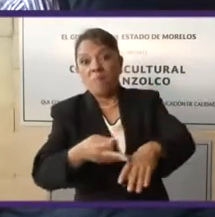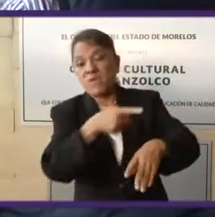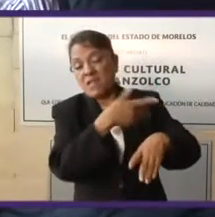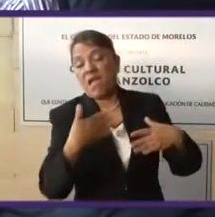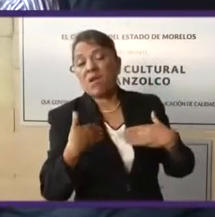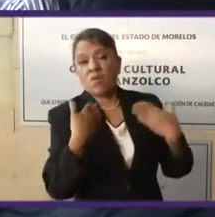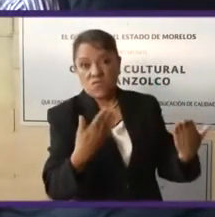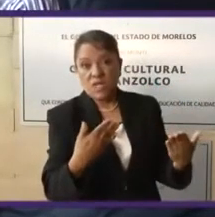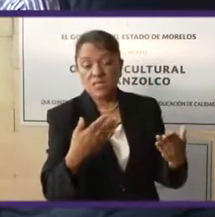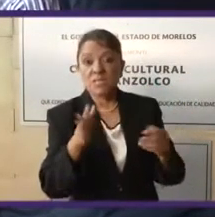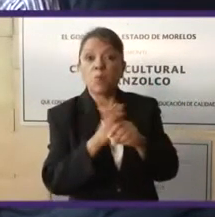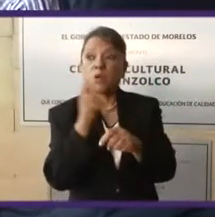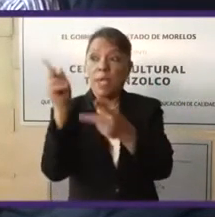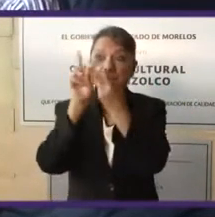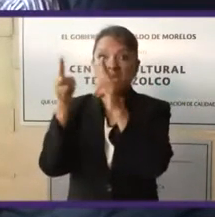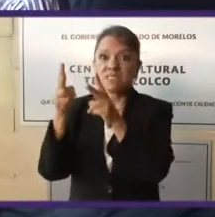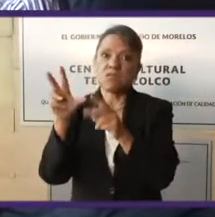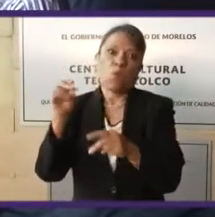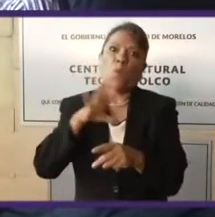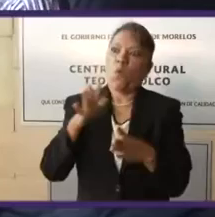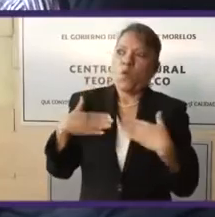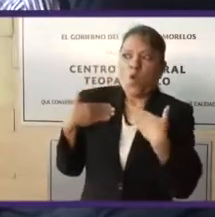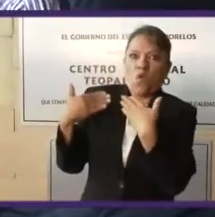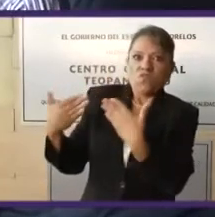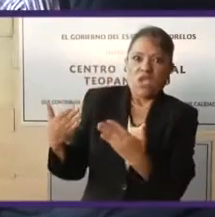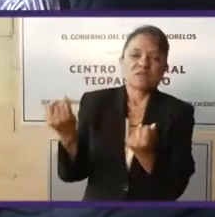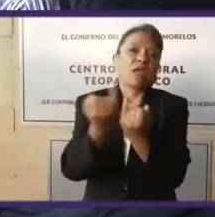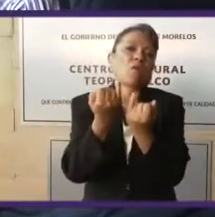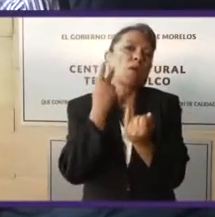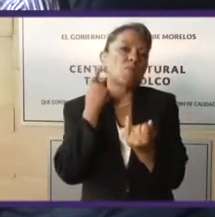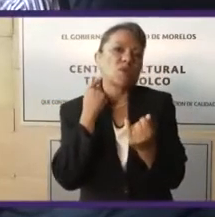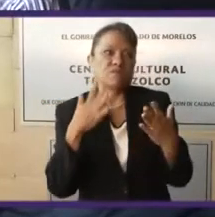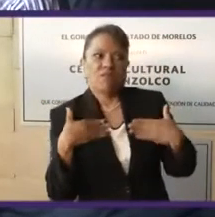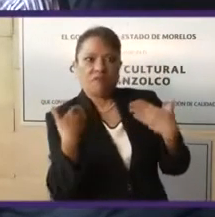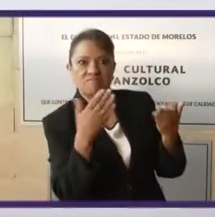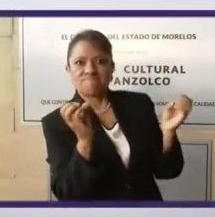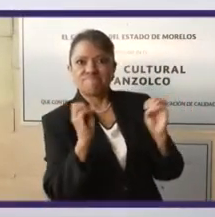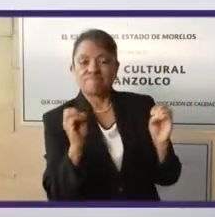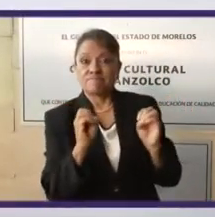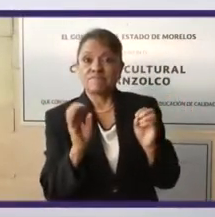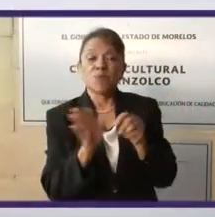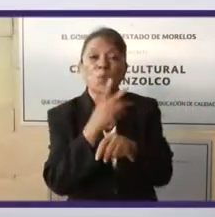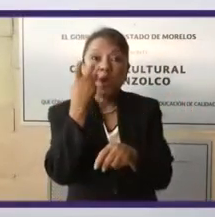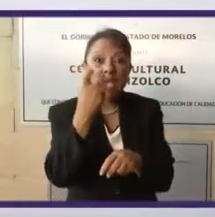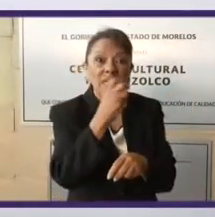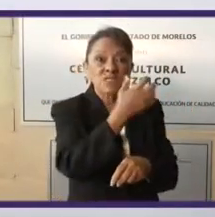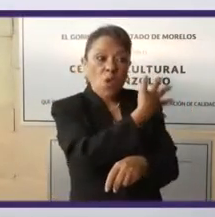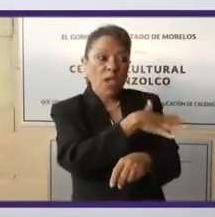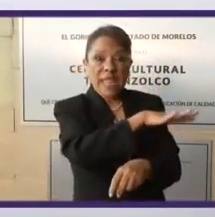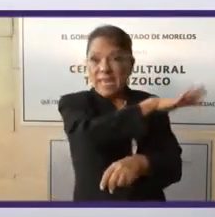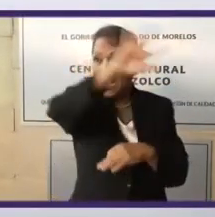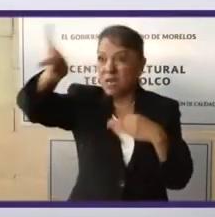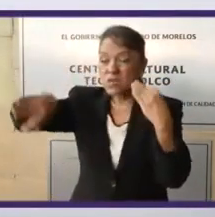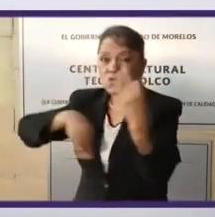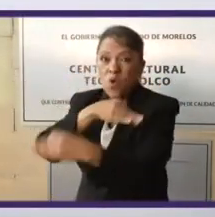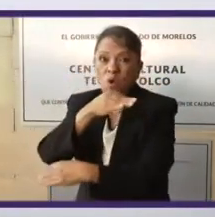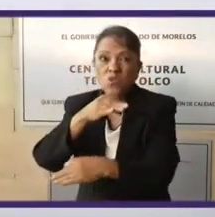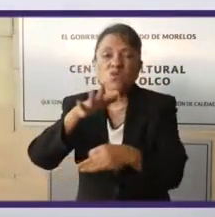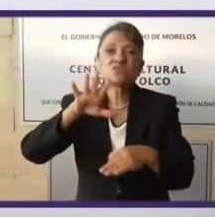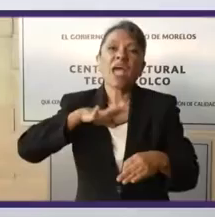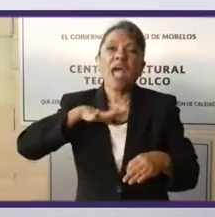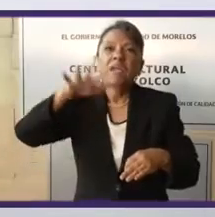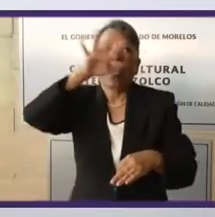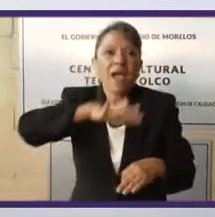situación de los ciudadanos que en el mejor de los casos confían sólo en su familia o en el círculo cercano,